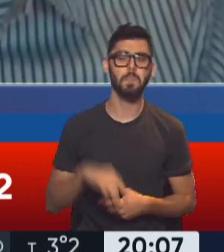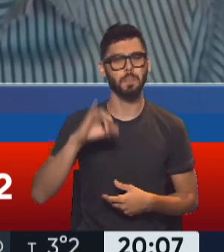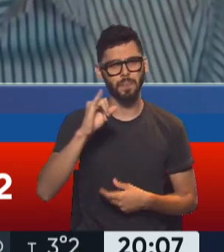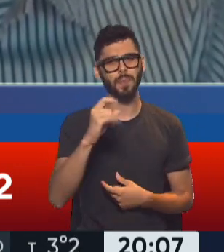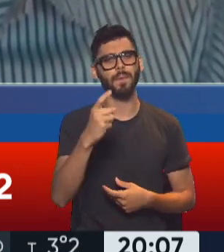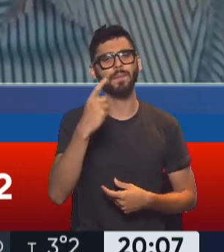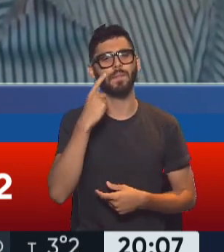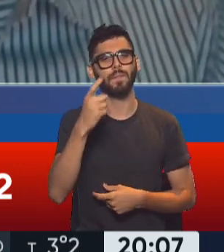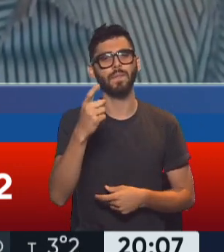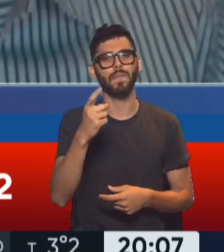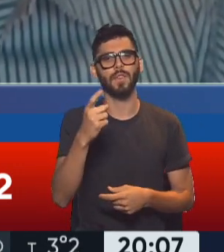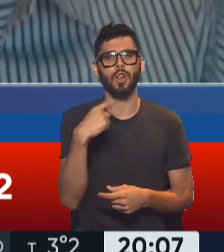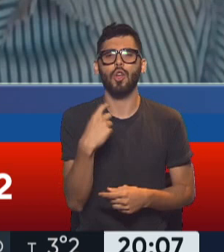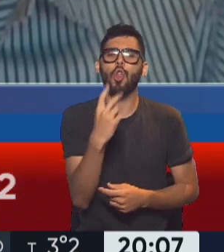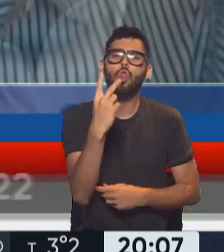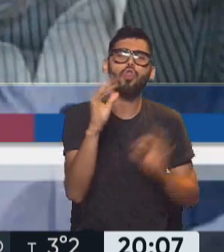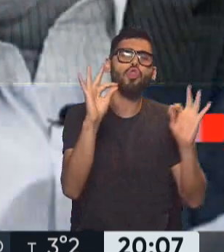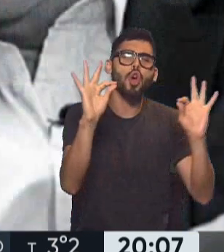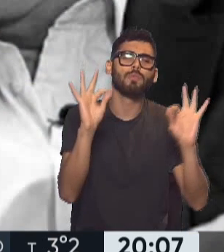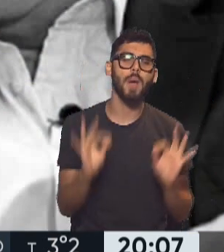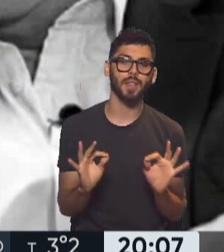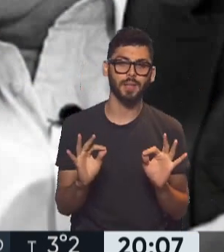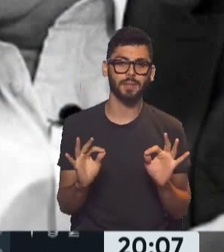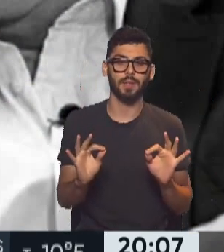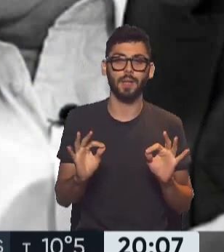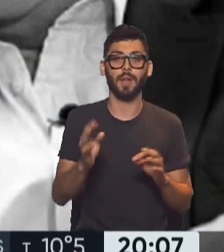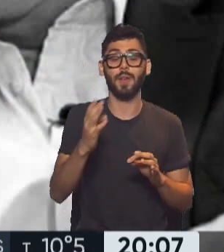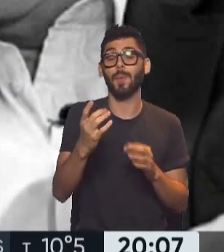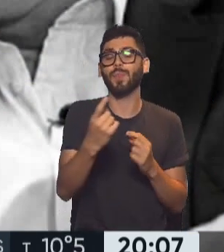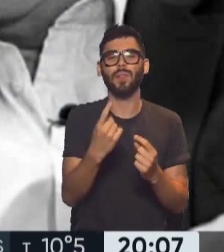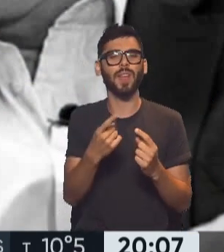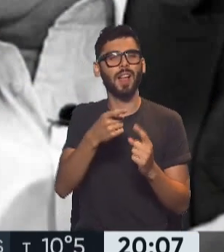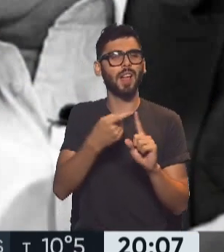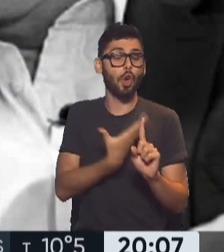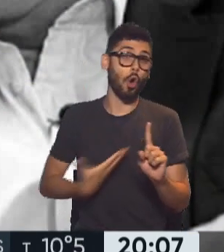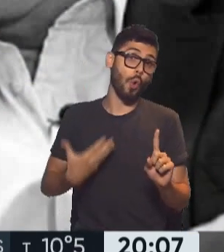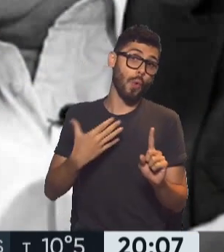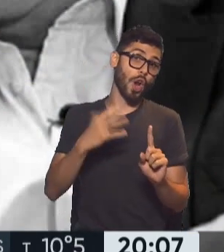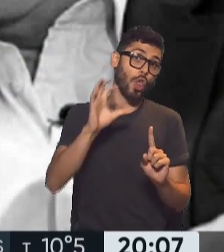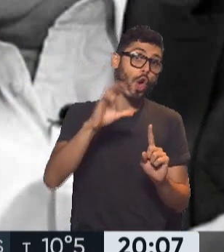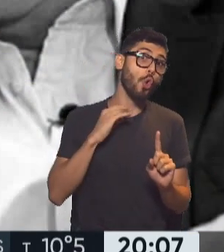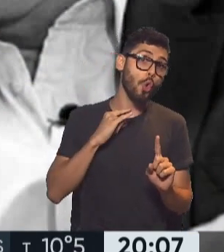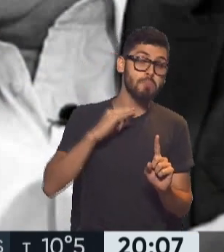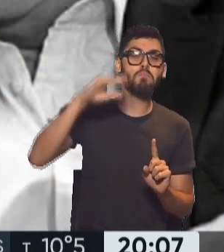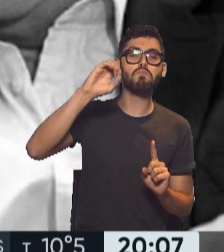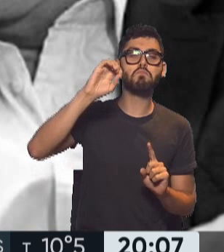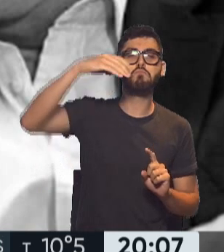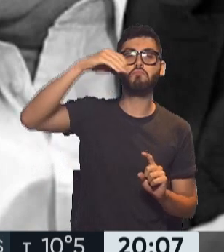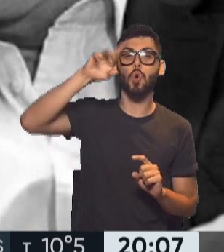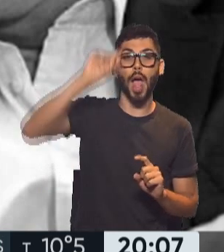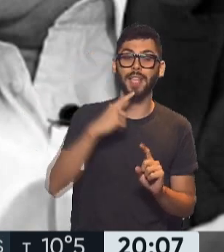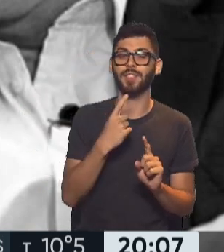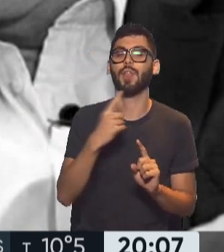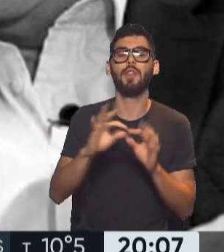mirá, podemos ver, recortamos dos partes de una nota que dio hoy el gobernador de Jujuy, Gerardo Morales, dice, un gobierno